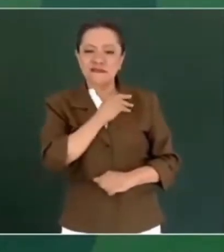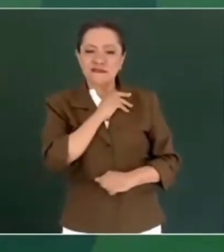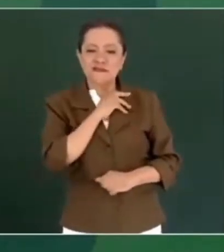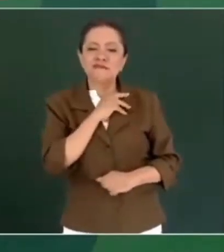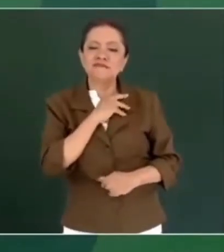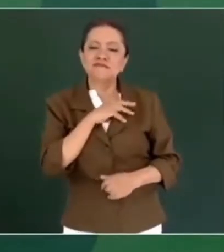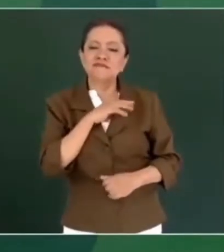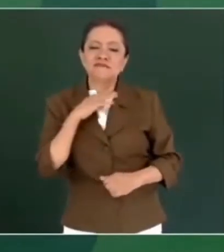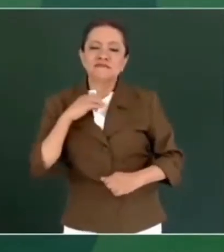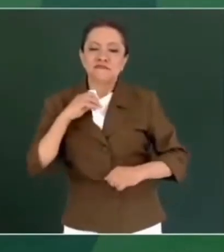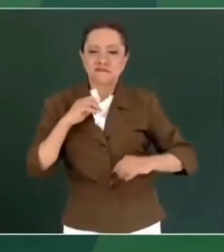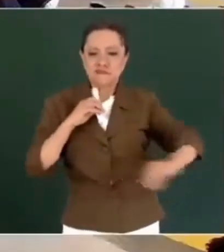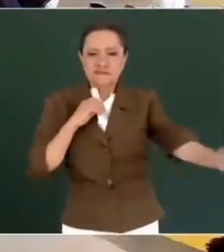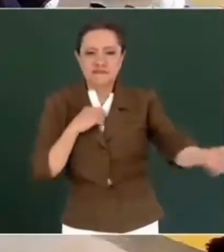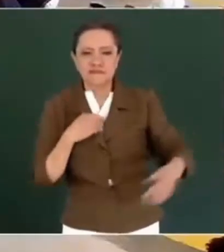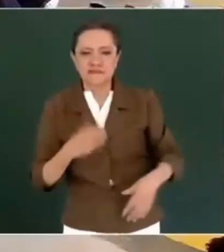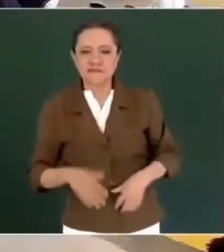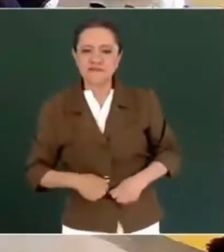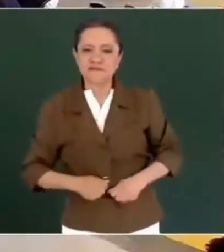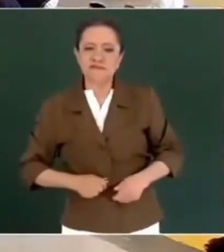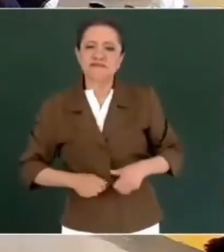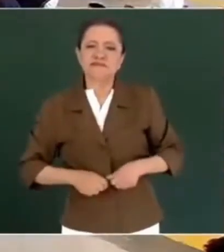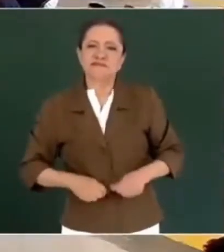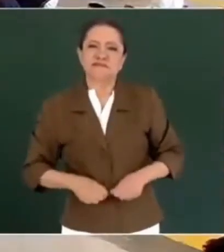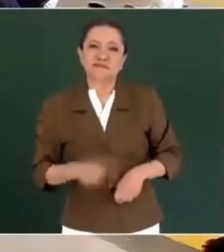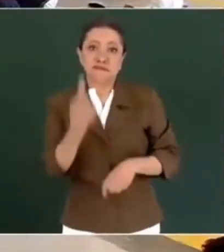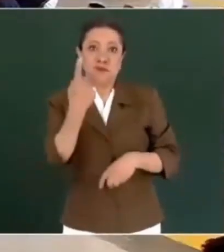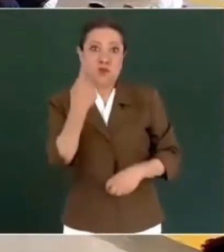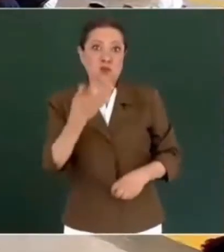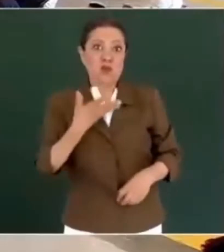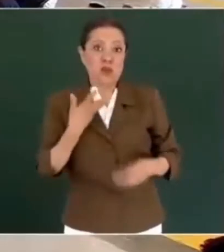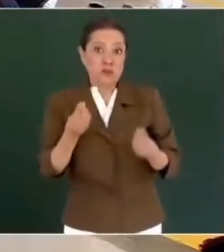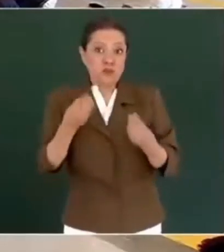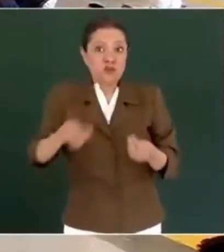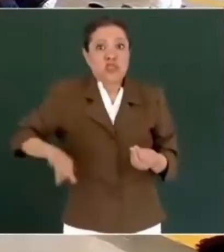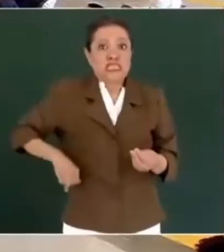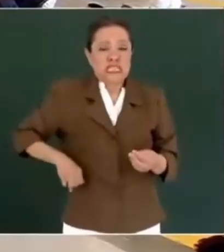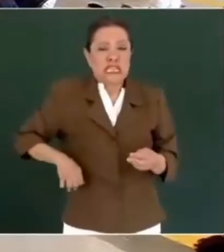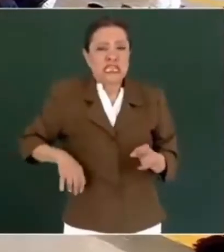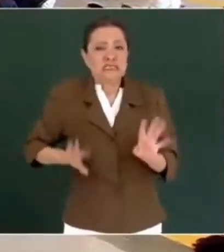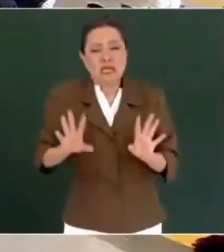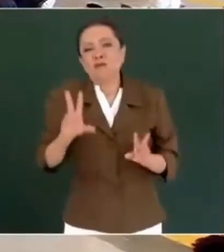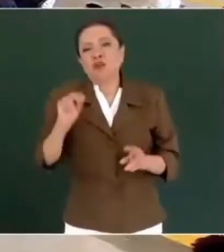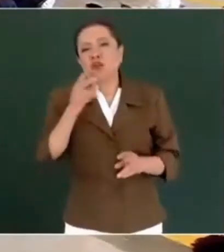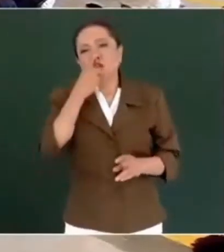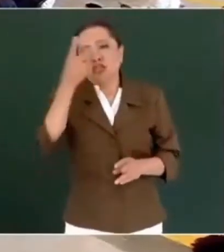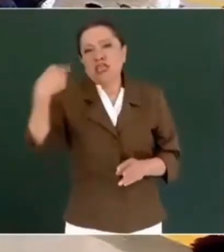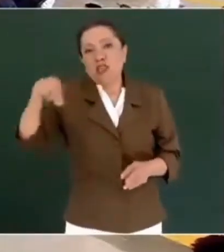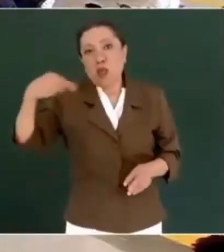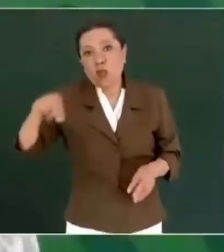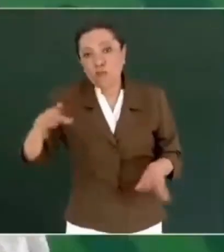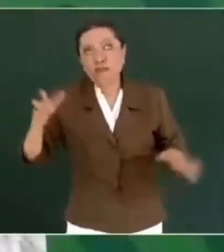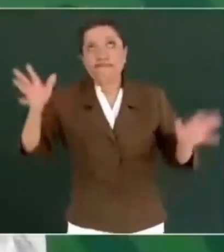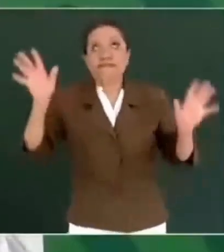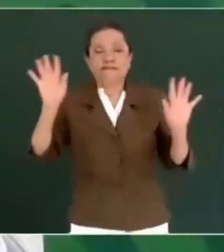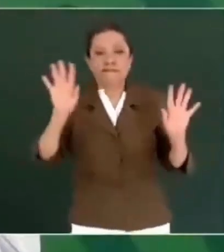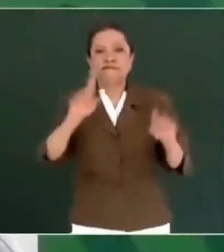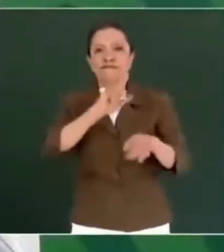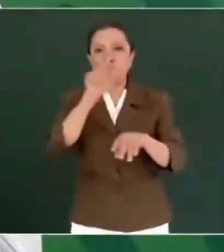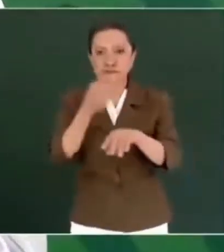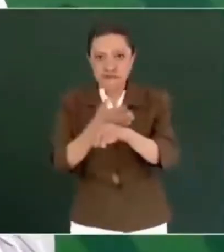tenía pues mucho interés, tampoco lo voy a mencionar porque este